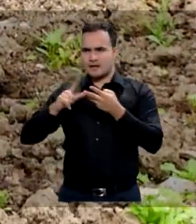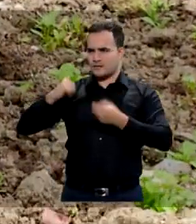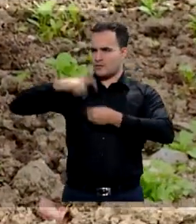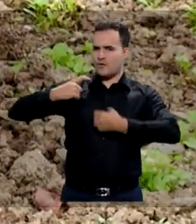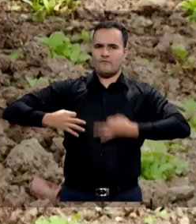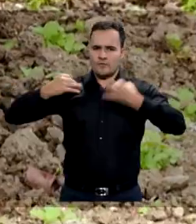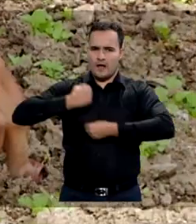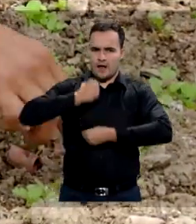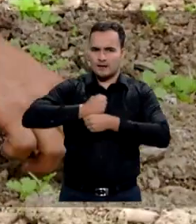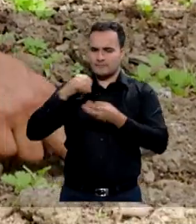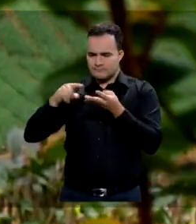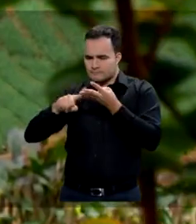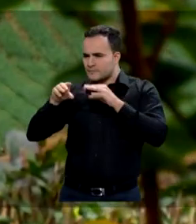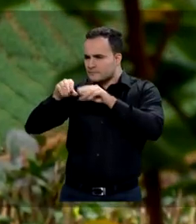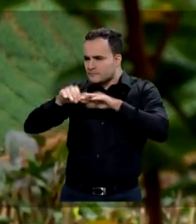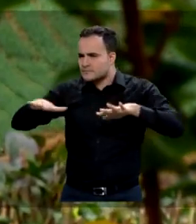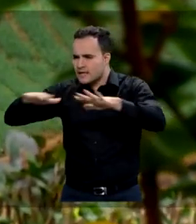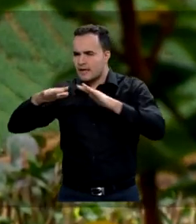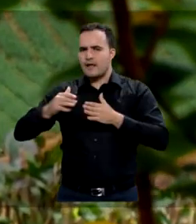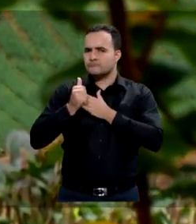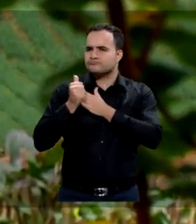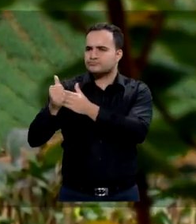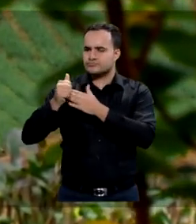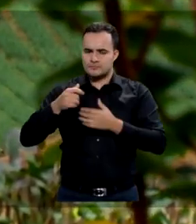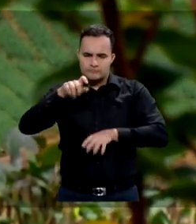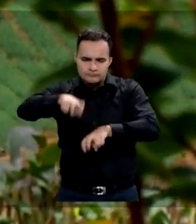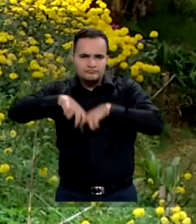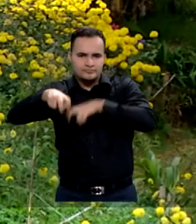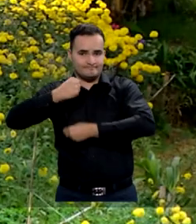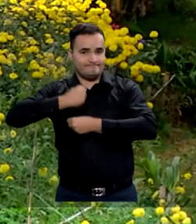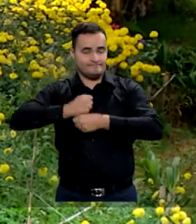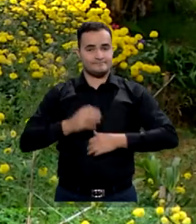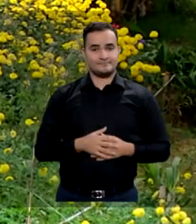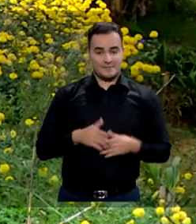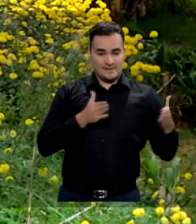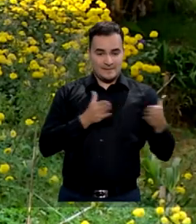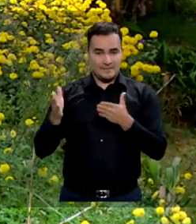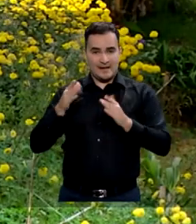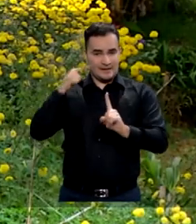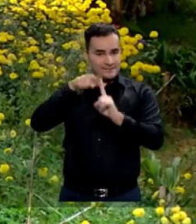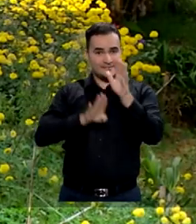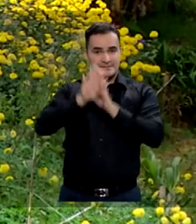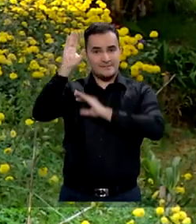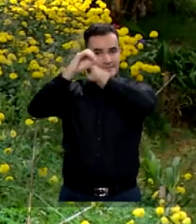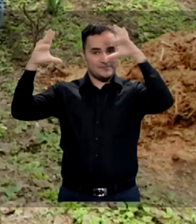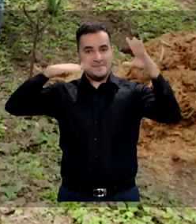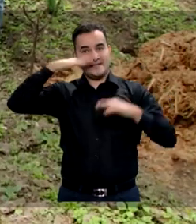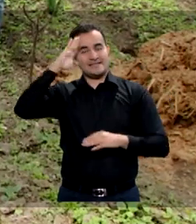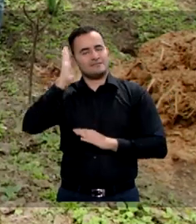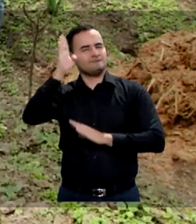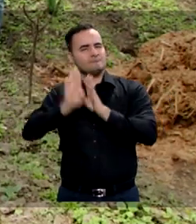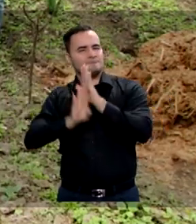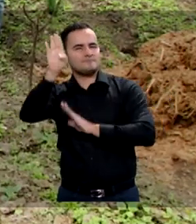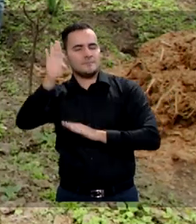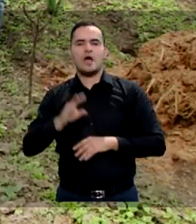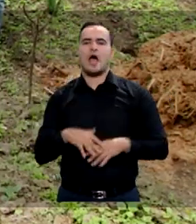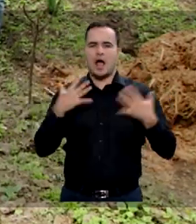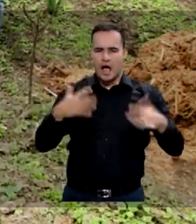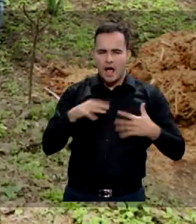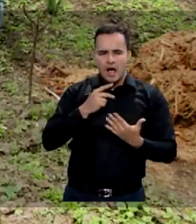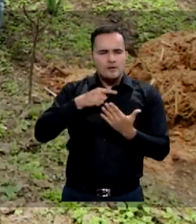y zonificación del suelo. En el Plan de Desarrollo Medellín Futuro, hay 81 iniciativas en 37